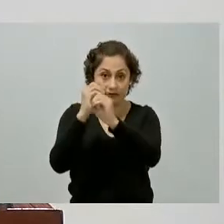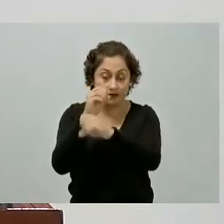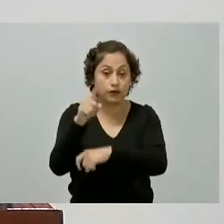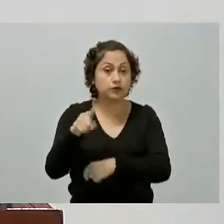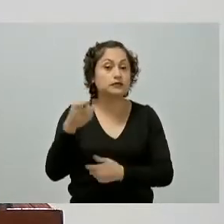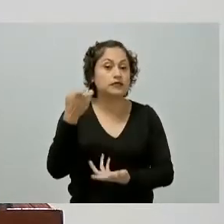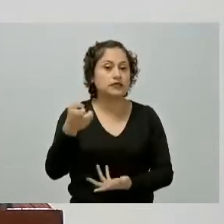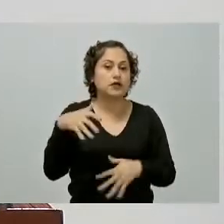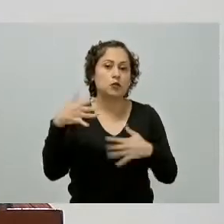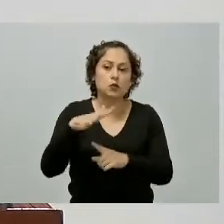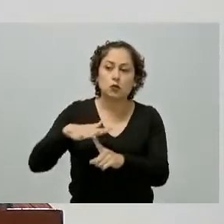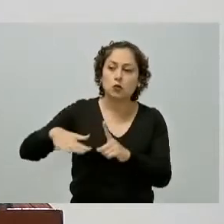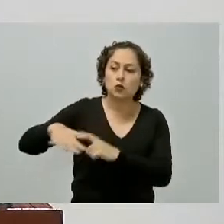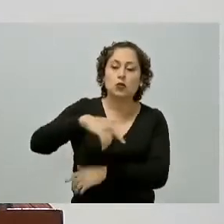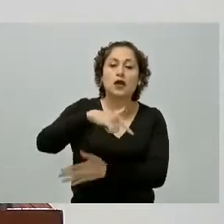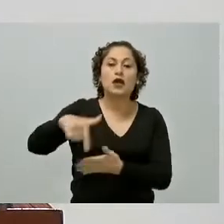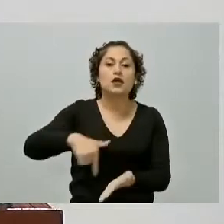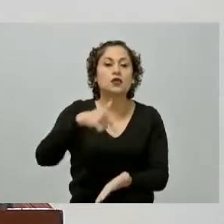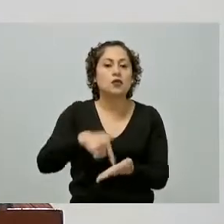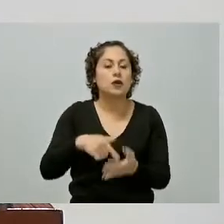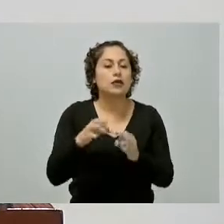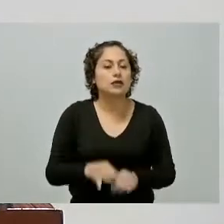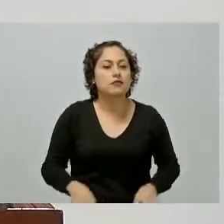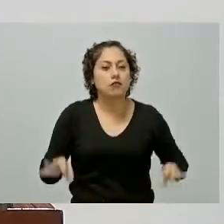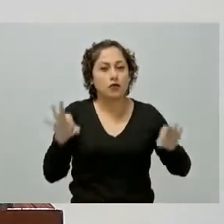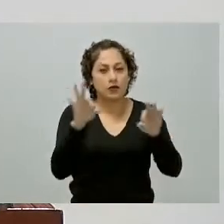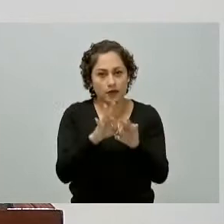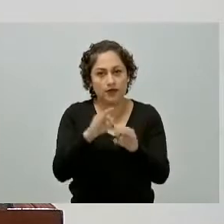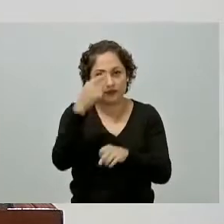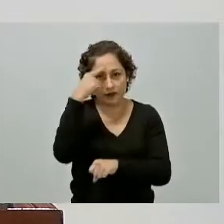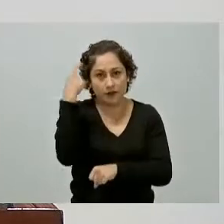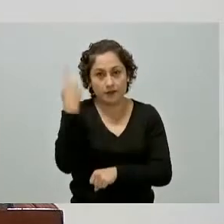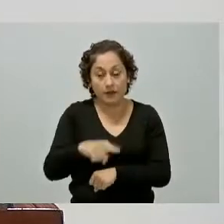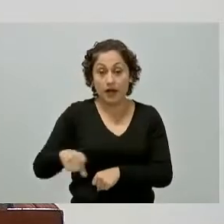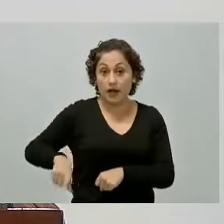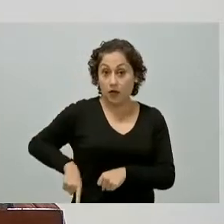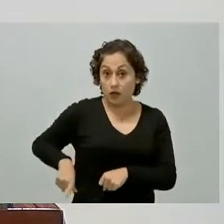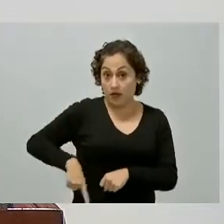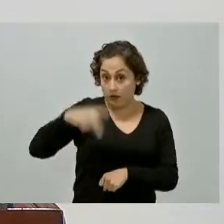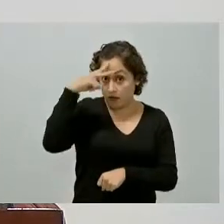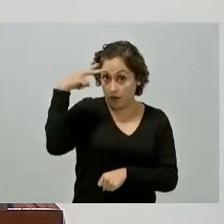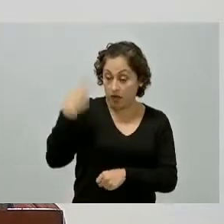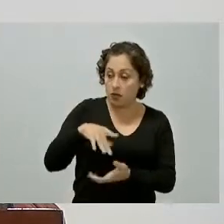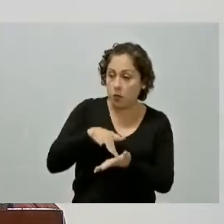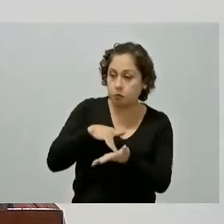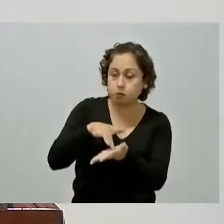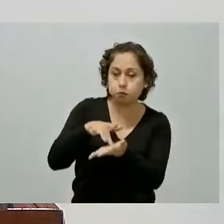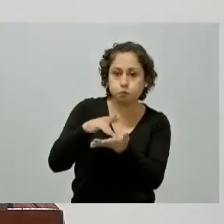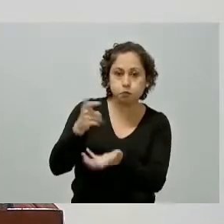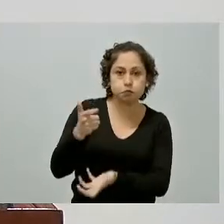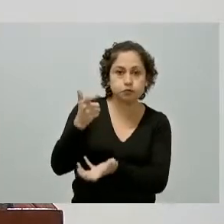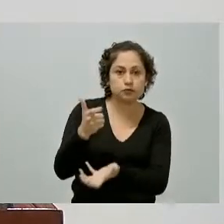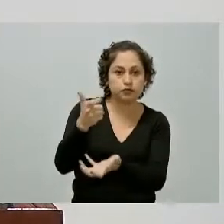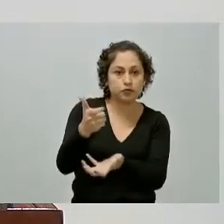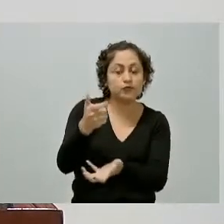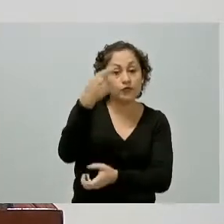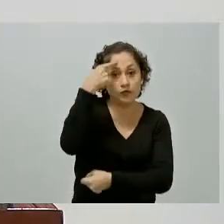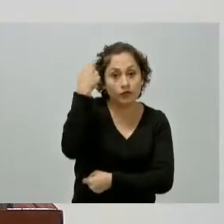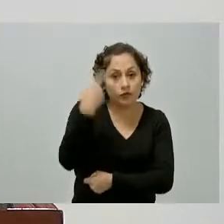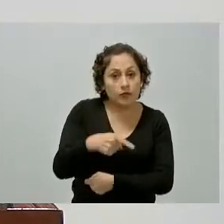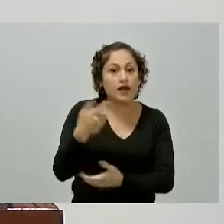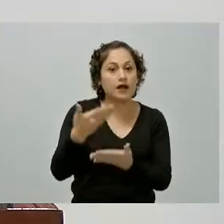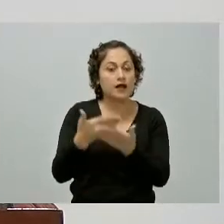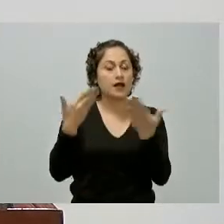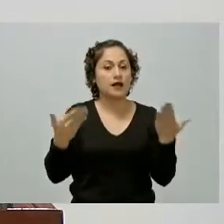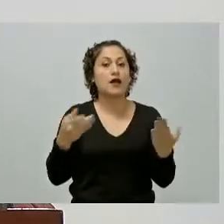representa una zona muy importante también de inversión del gobierno de México en la Ciudad de México con el proyecto de terminación de